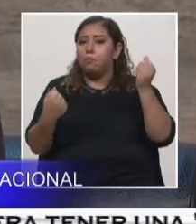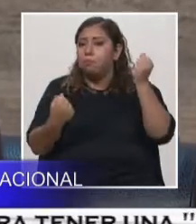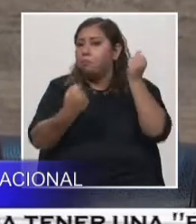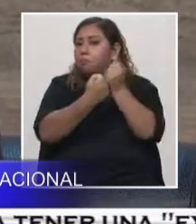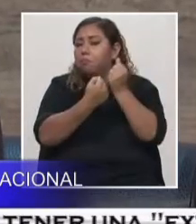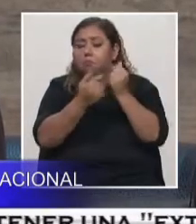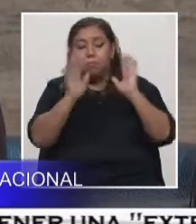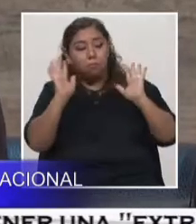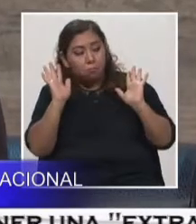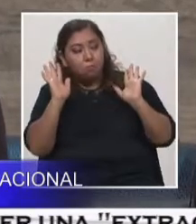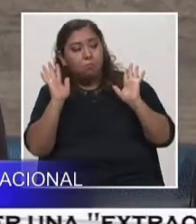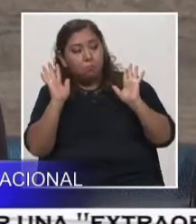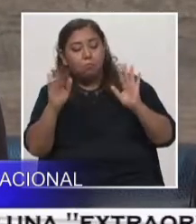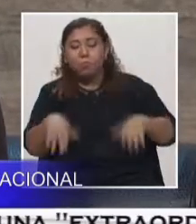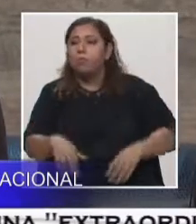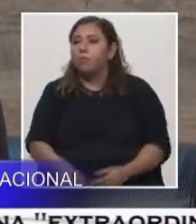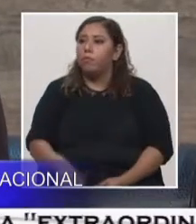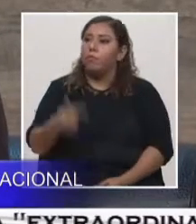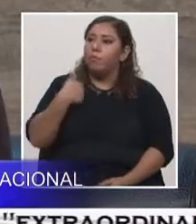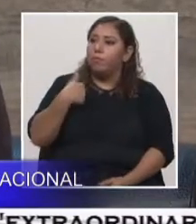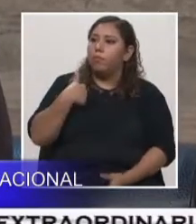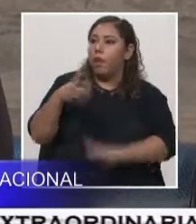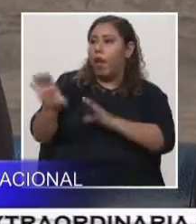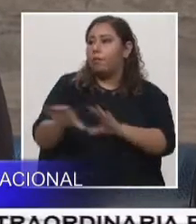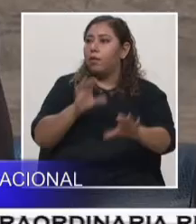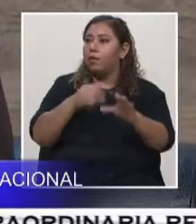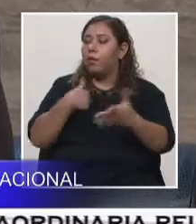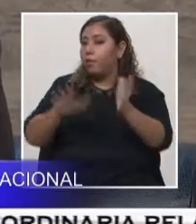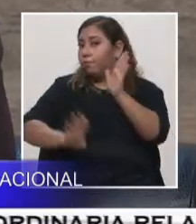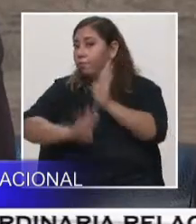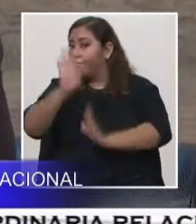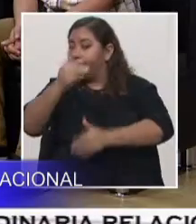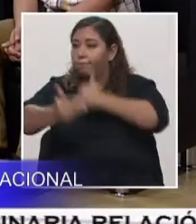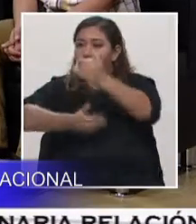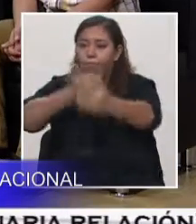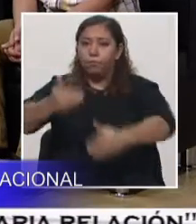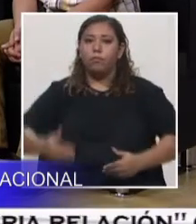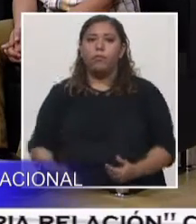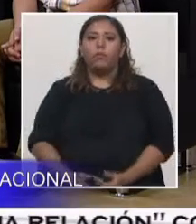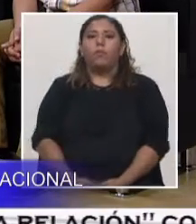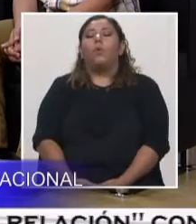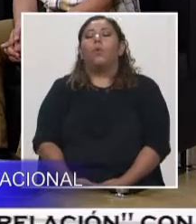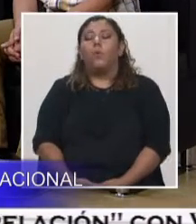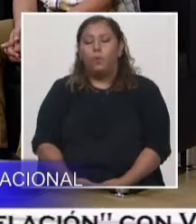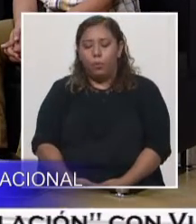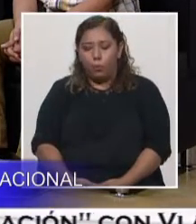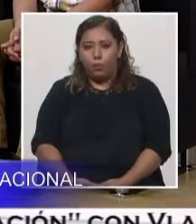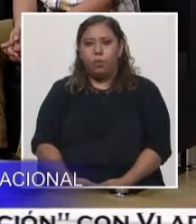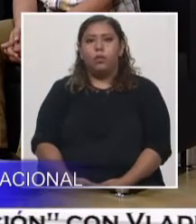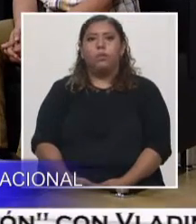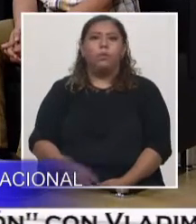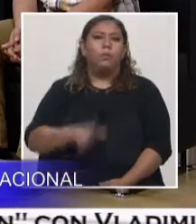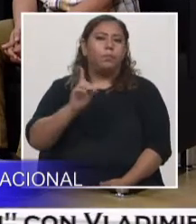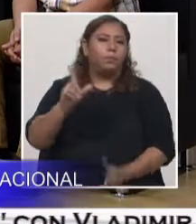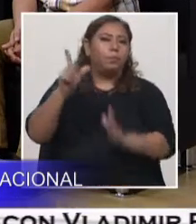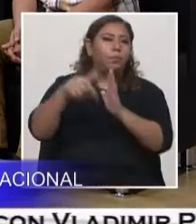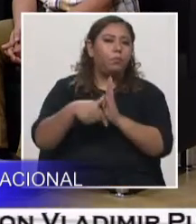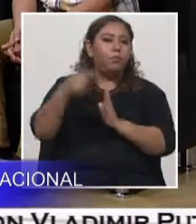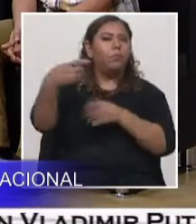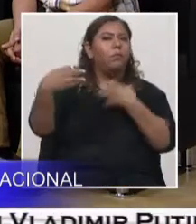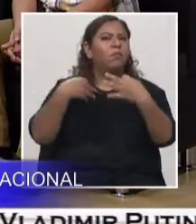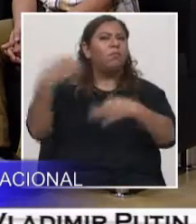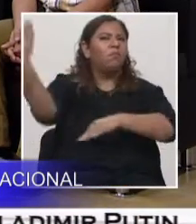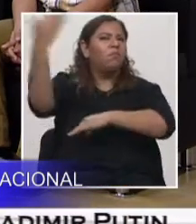ese desarrollo de actividades. Claro, antes de pasar también y dar a conocer quiénes serán los expositores de esto,